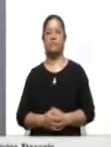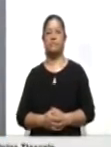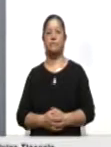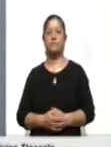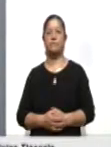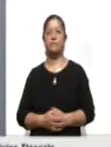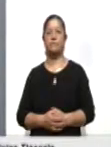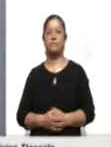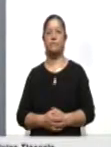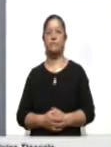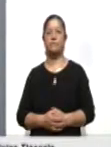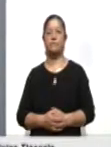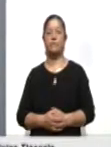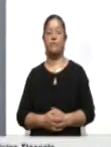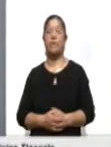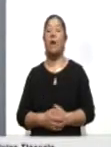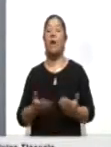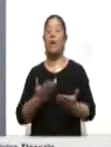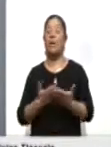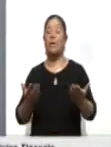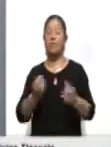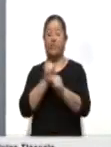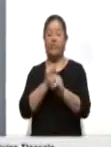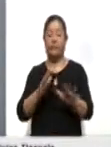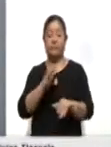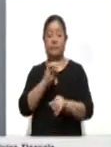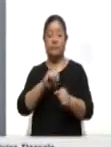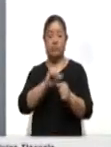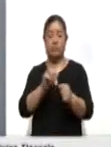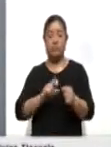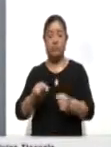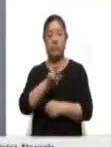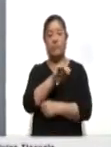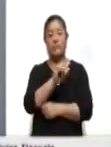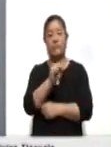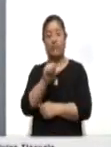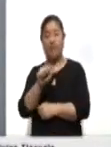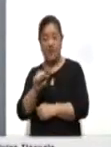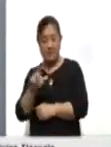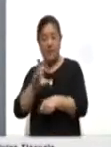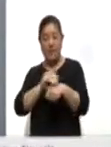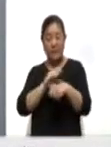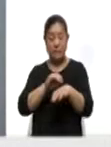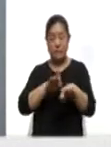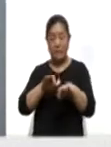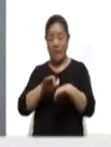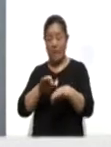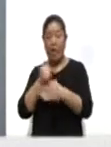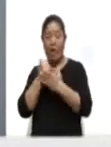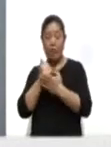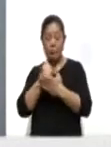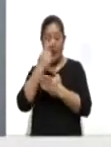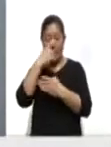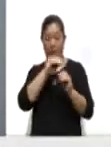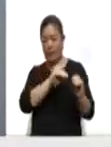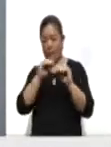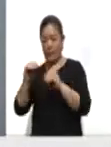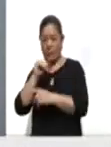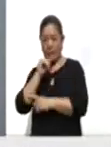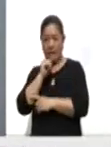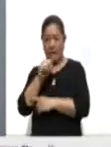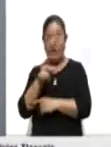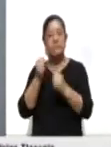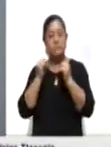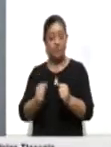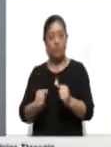Ahora es momento de conocer la información nacional. Visas de trabajo mitigarán migración. Así lo afirmó el presidente López